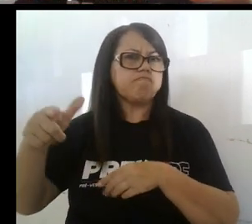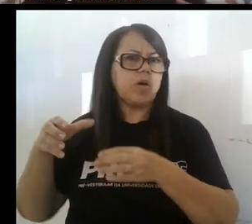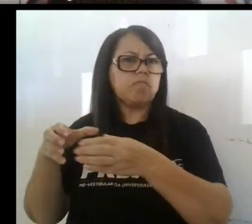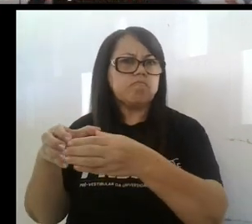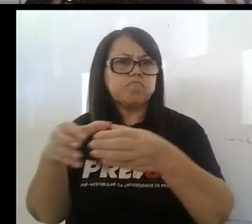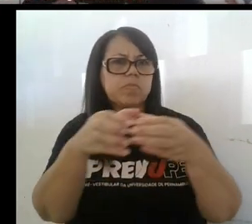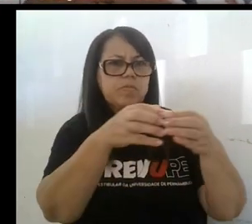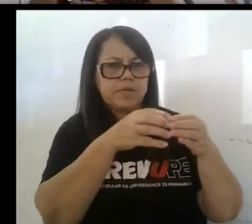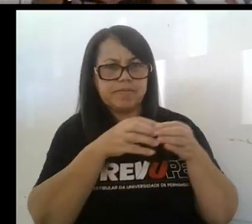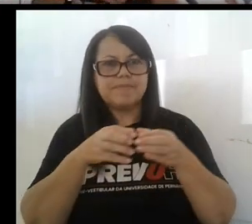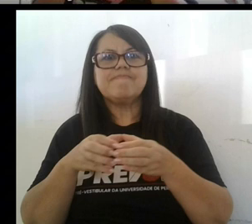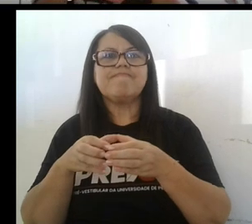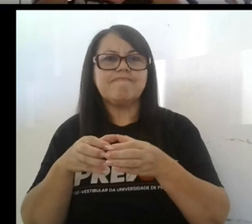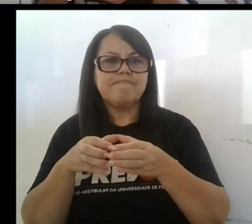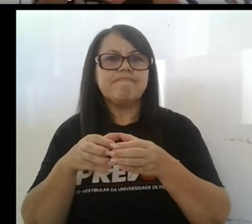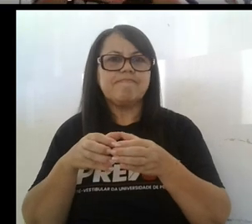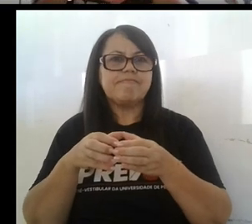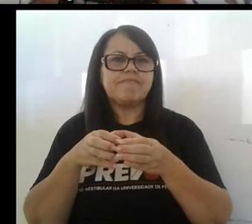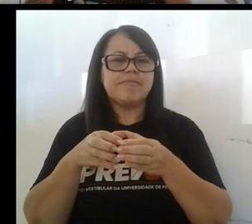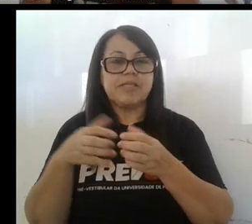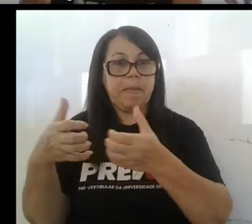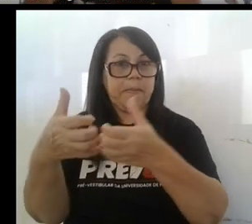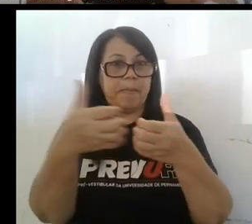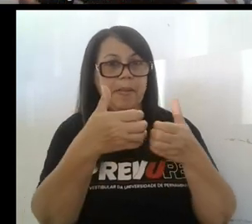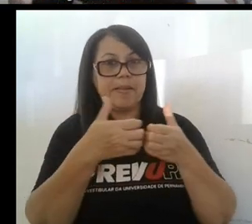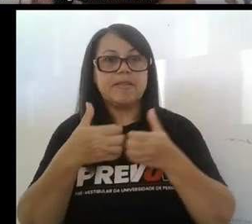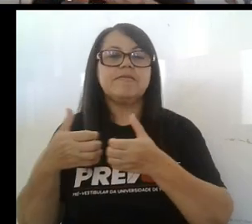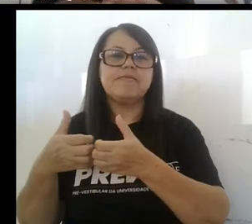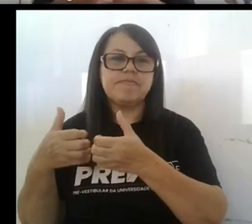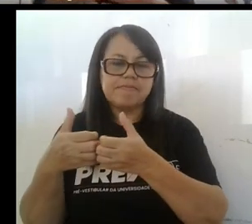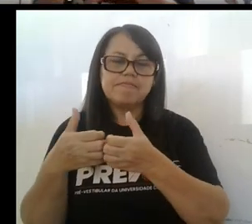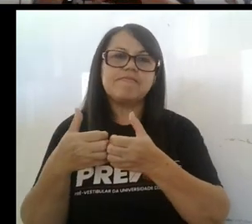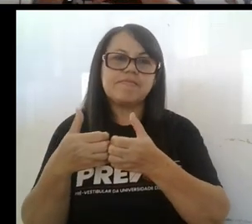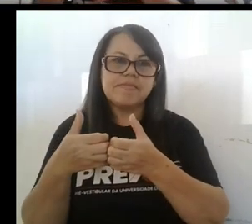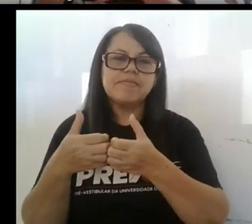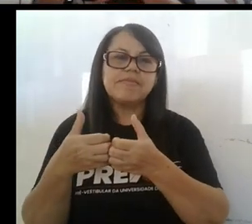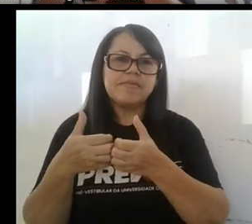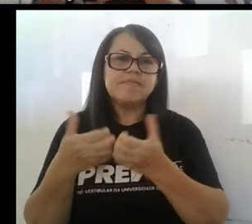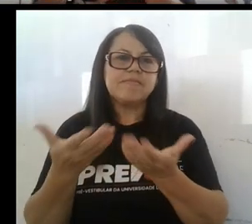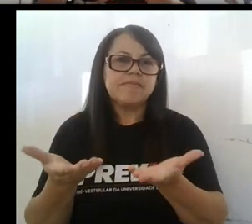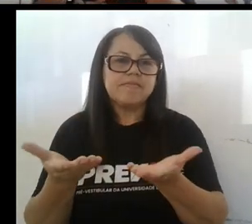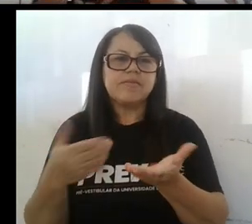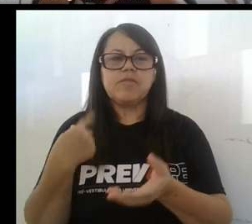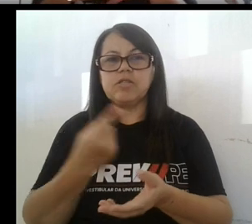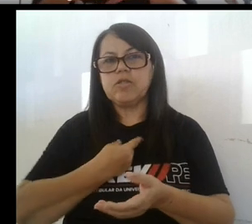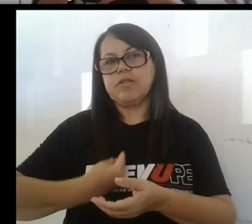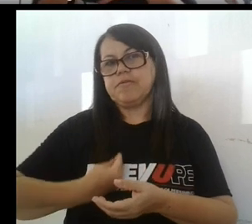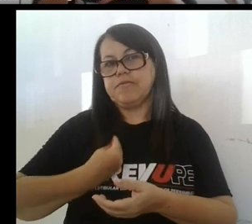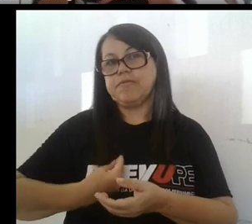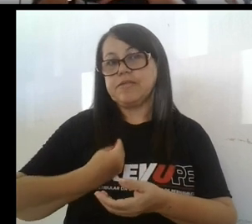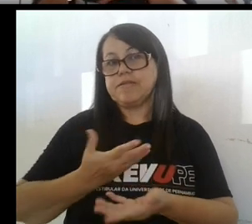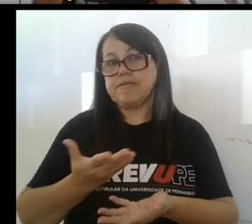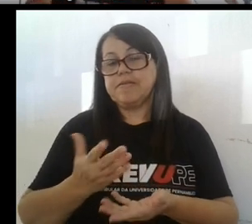comunidad que está en nuestro entorno, la comunidad a la que formamos, ¿no? De la cual